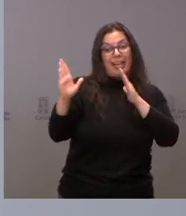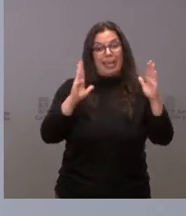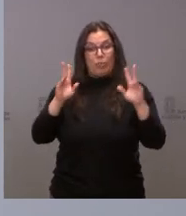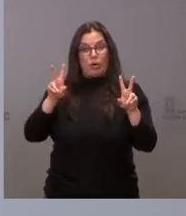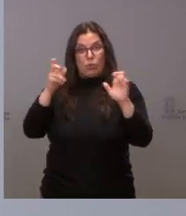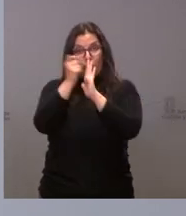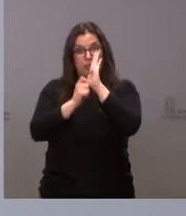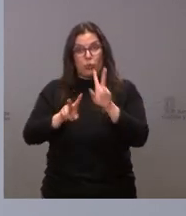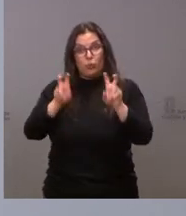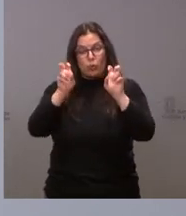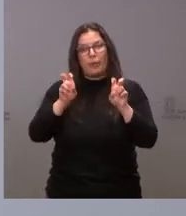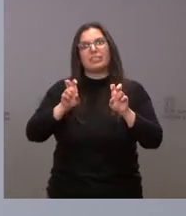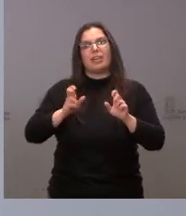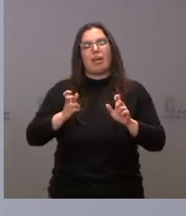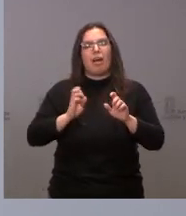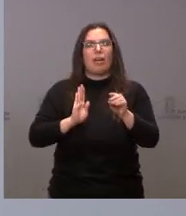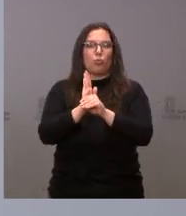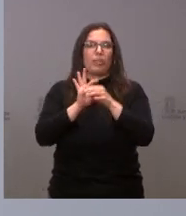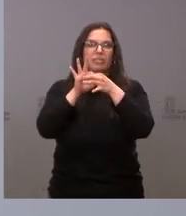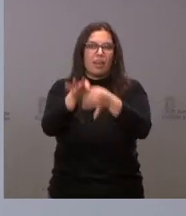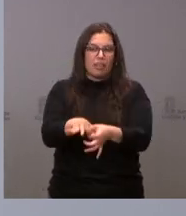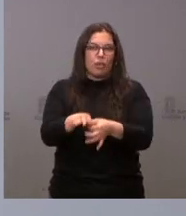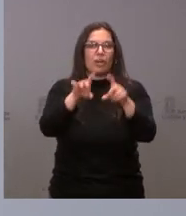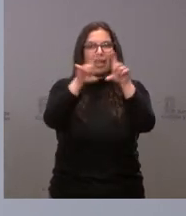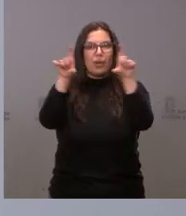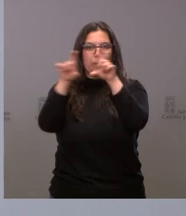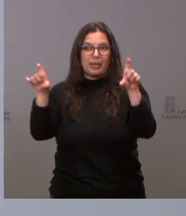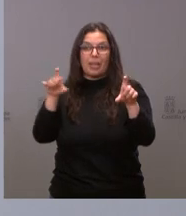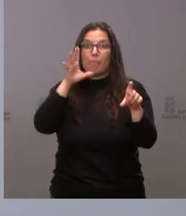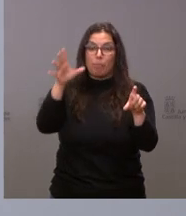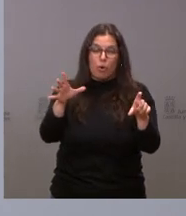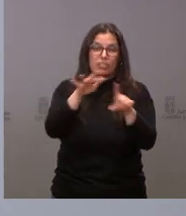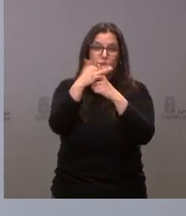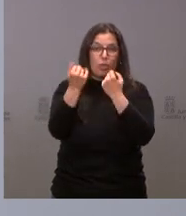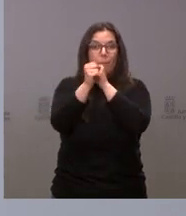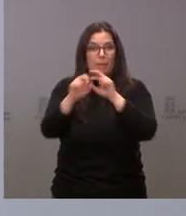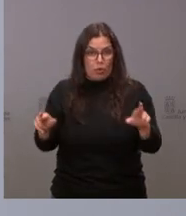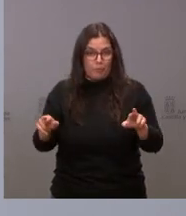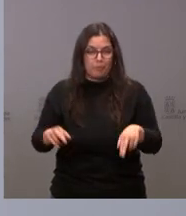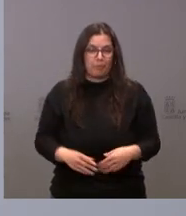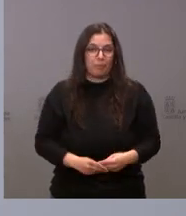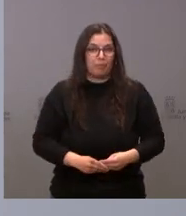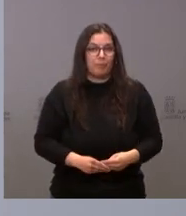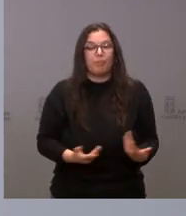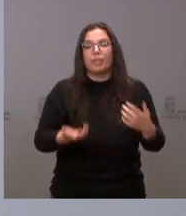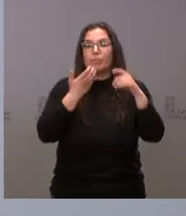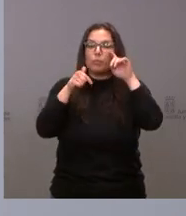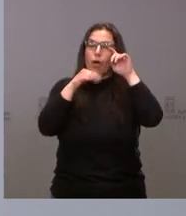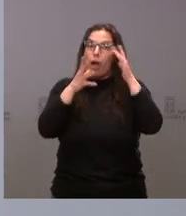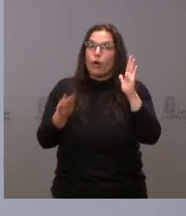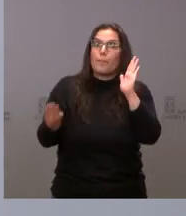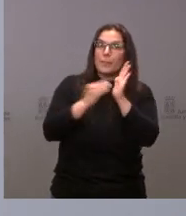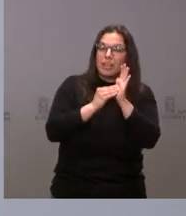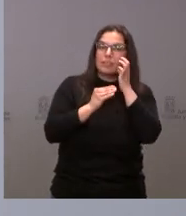catálogo nuevas ayudas en relación con las empresas ante el agravamiento de la situación de crisis se incluyen por ejemplo aquí ahora